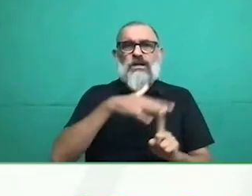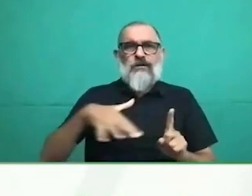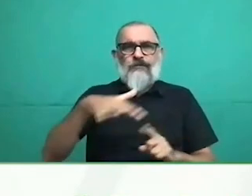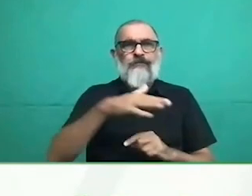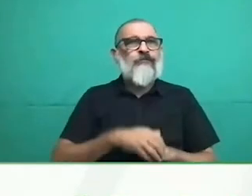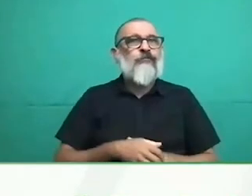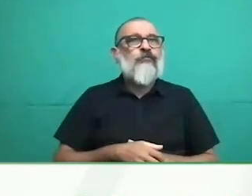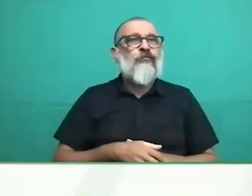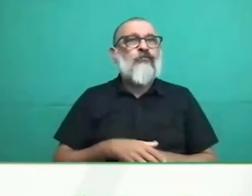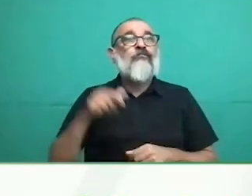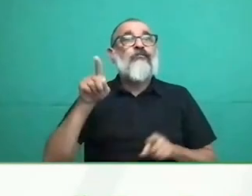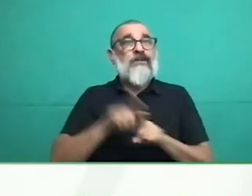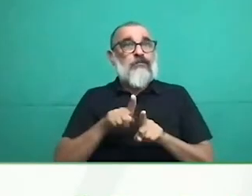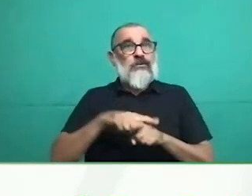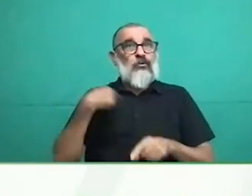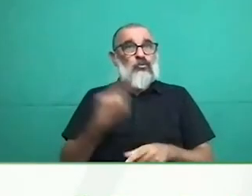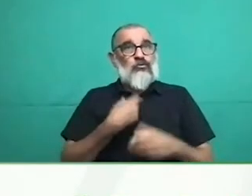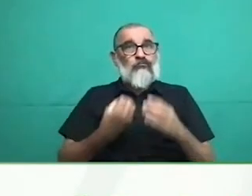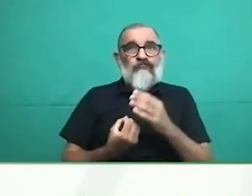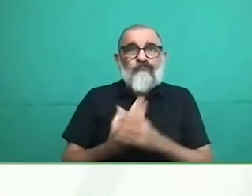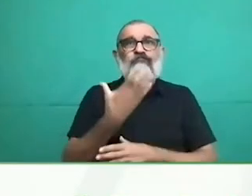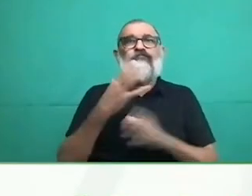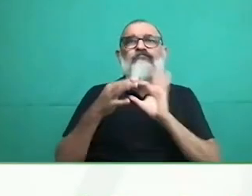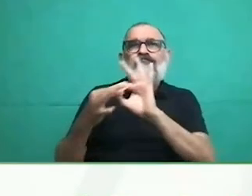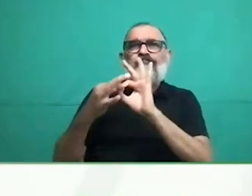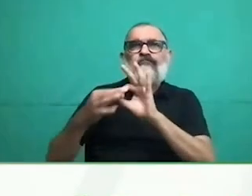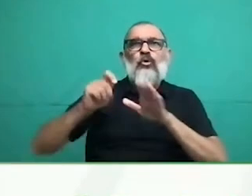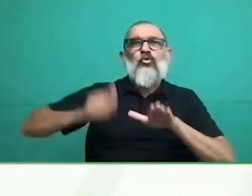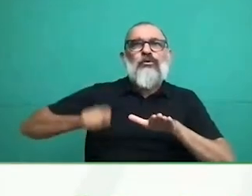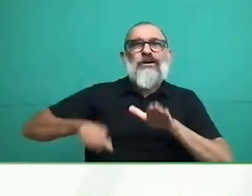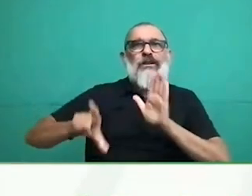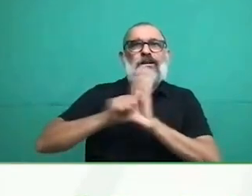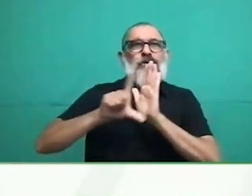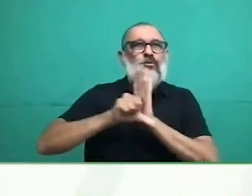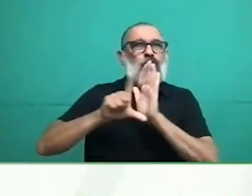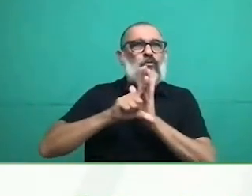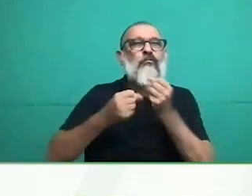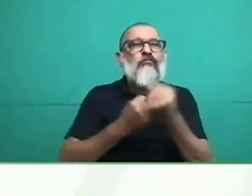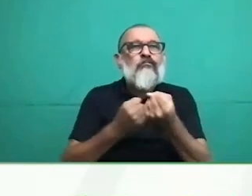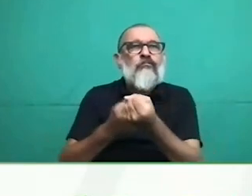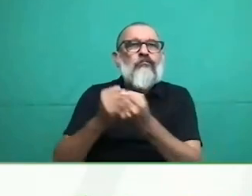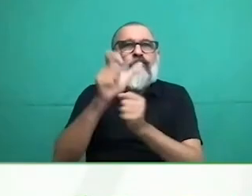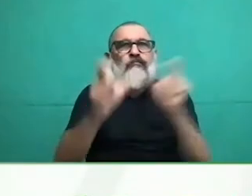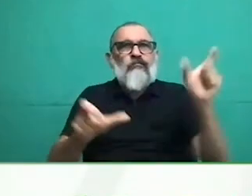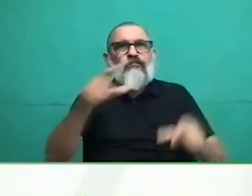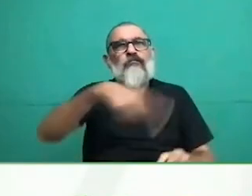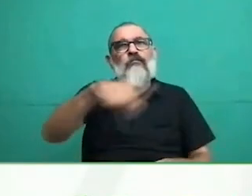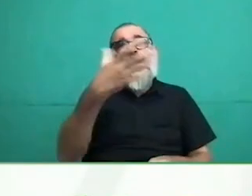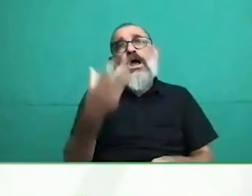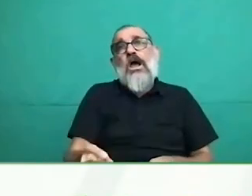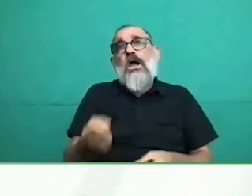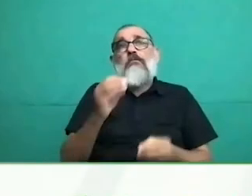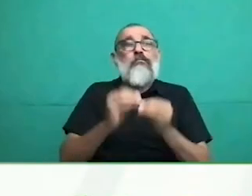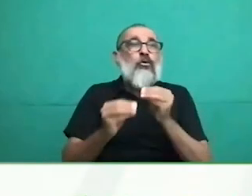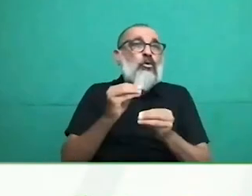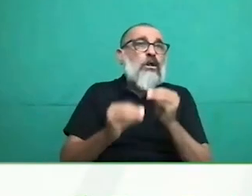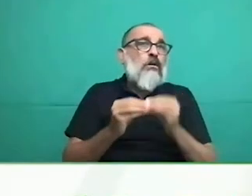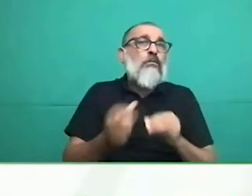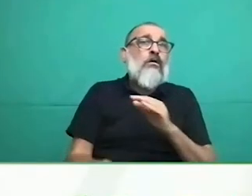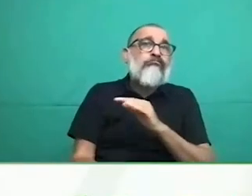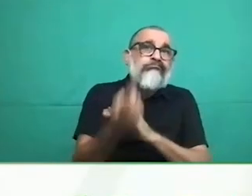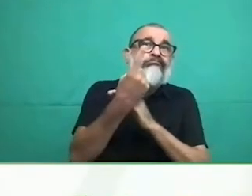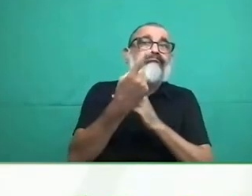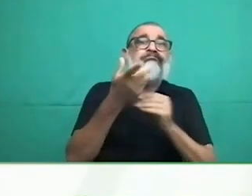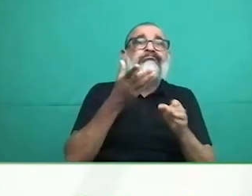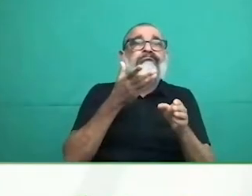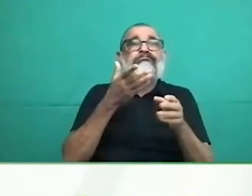intelectual, psicosocial, efectos del envejecimiento, daño cerebral, efectos del consumo de tóxicos. En el fondo, nos da